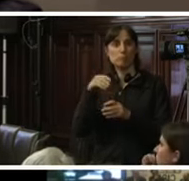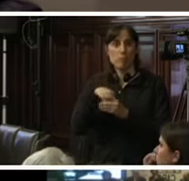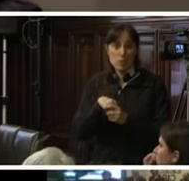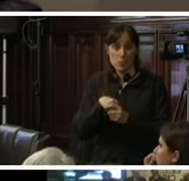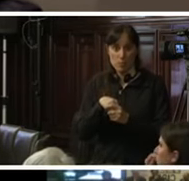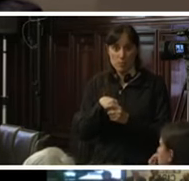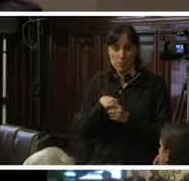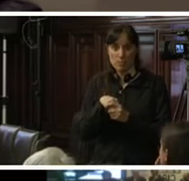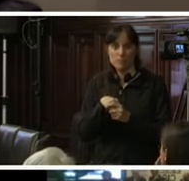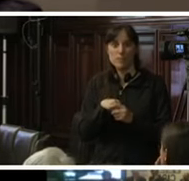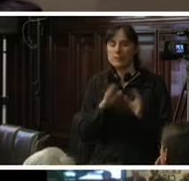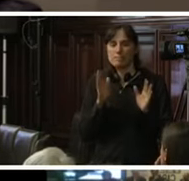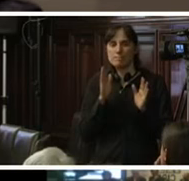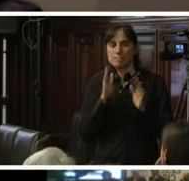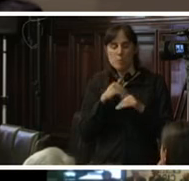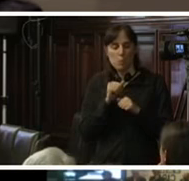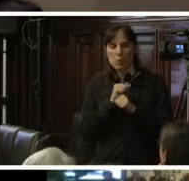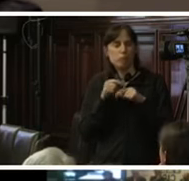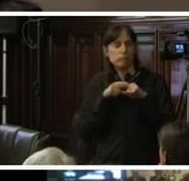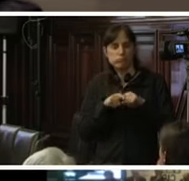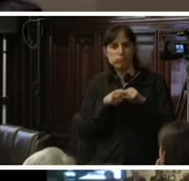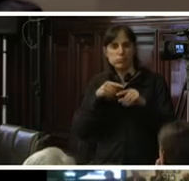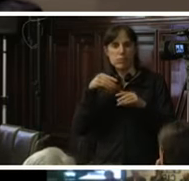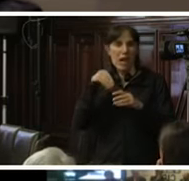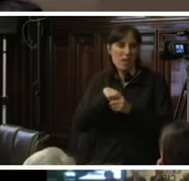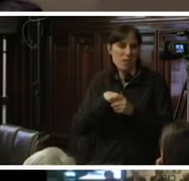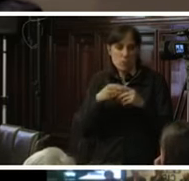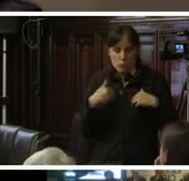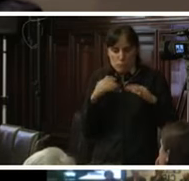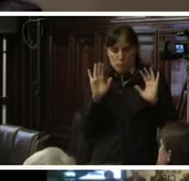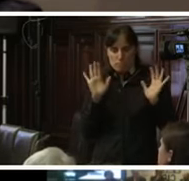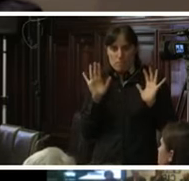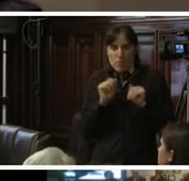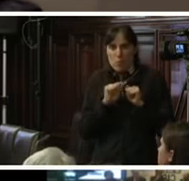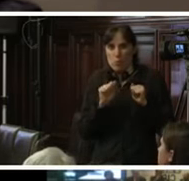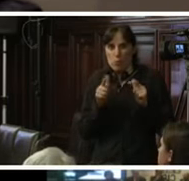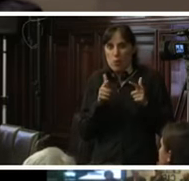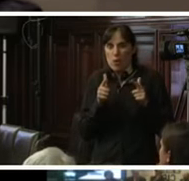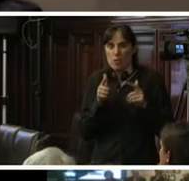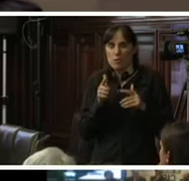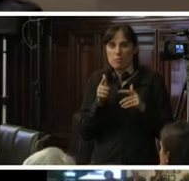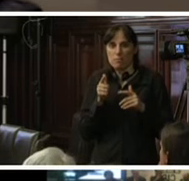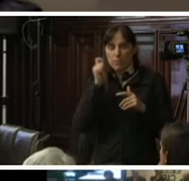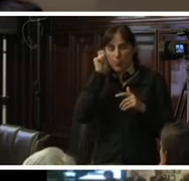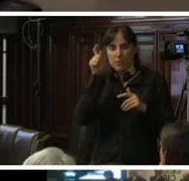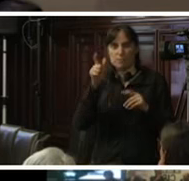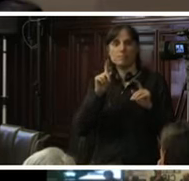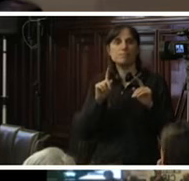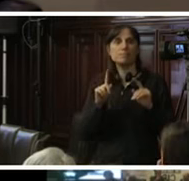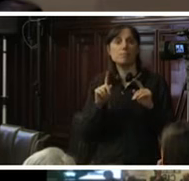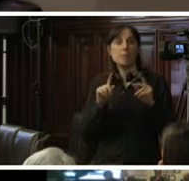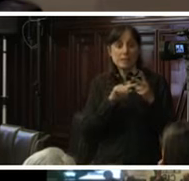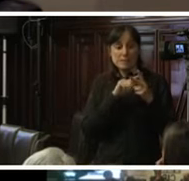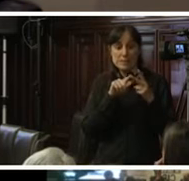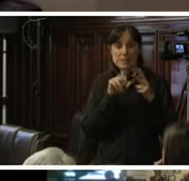No puede ingresar al debate interno, carece de competencia para ello. Y en segundo lugar, en este aspecto,